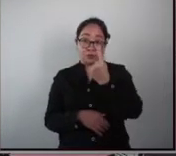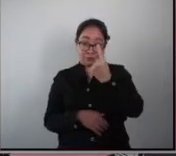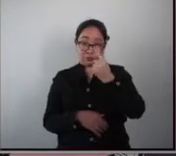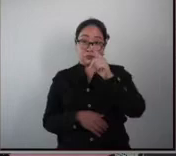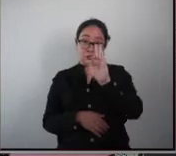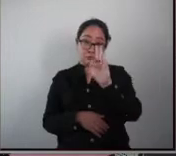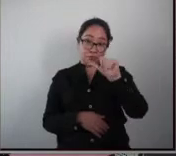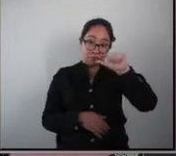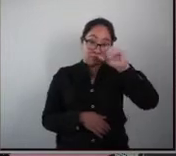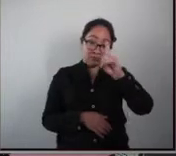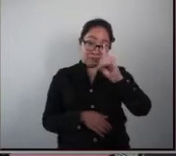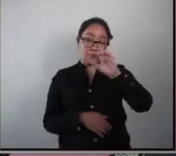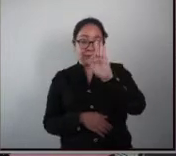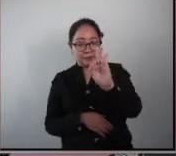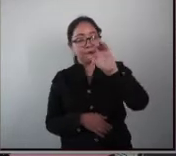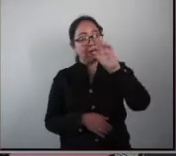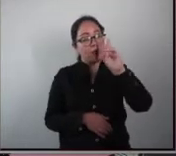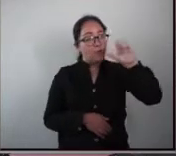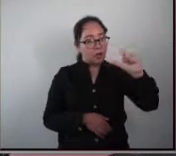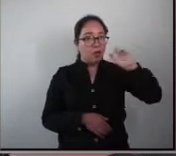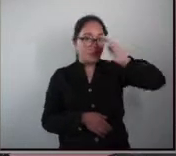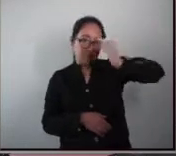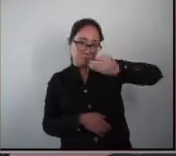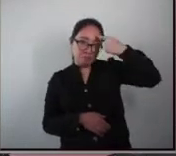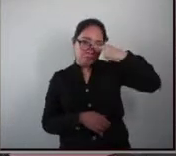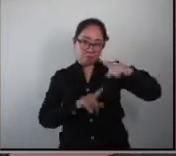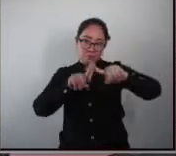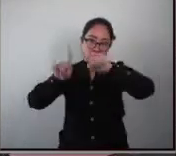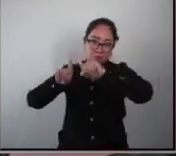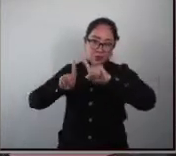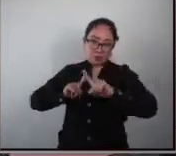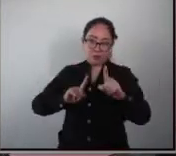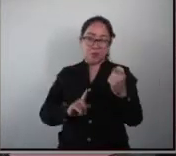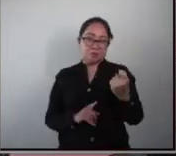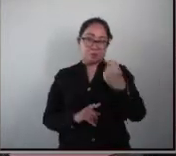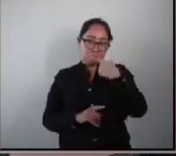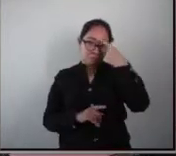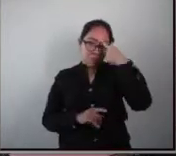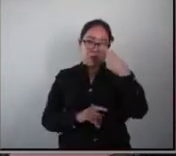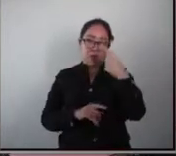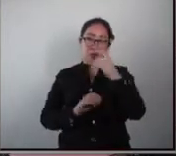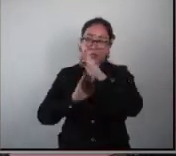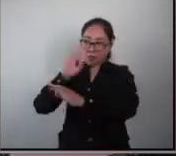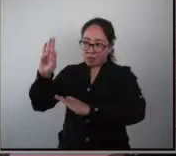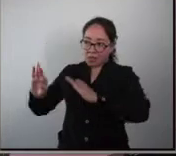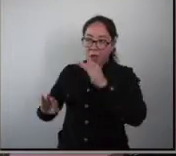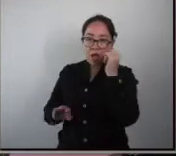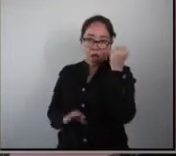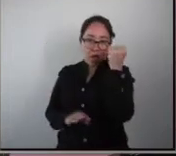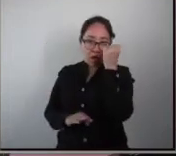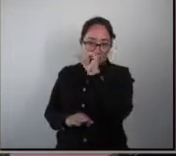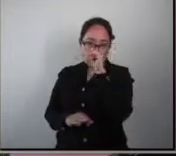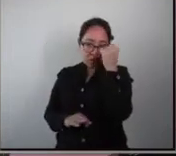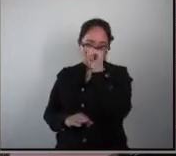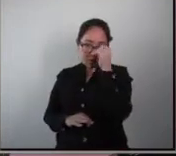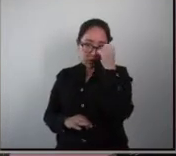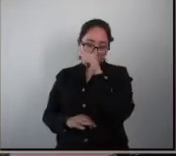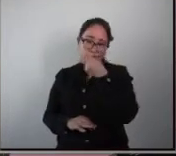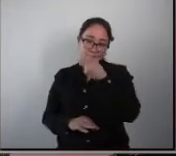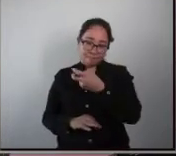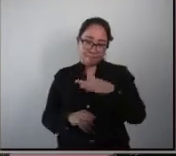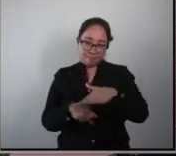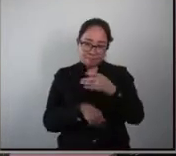para el tratamiento de entre otros antipsicóticos para el tratamiento del autismo entonces por eso la elección de este